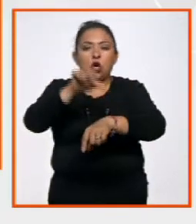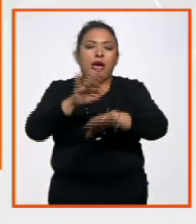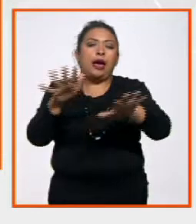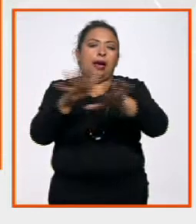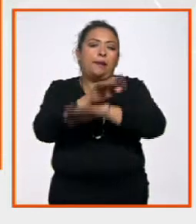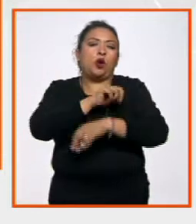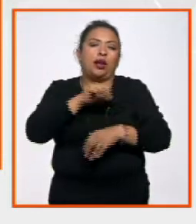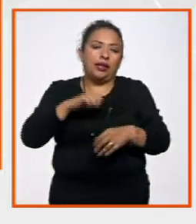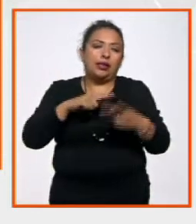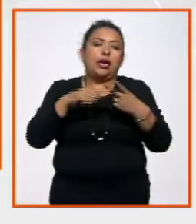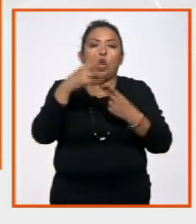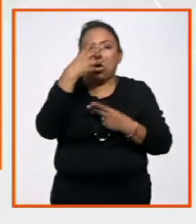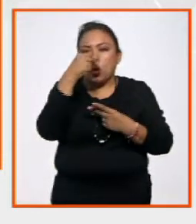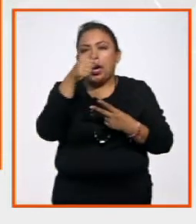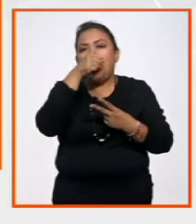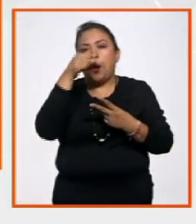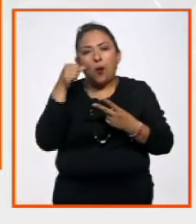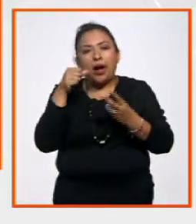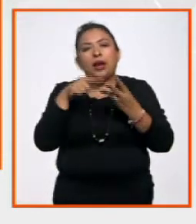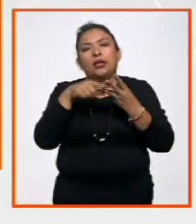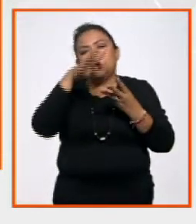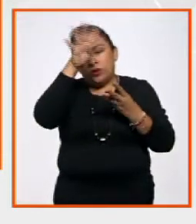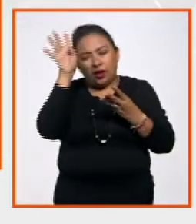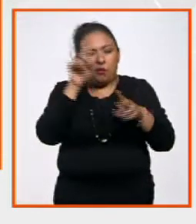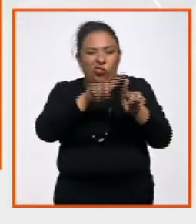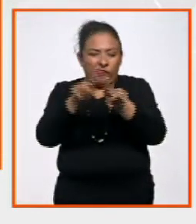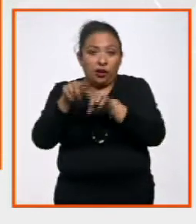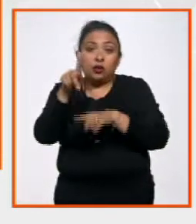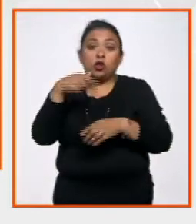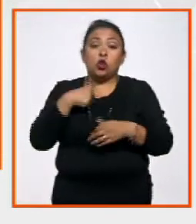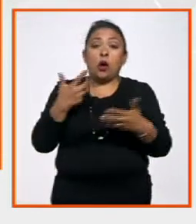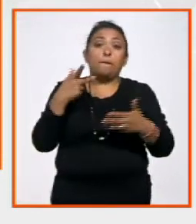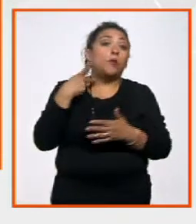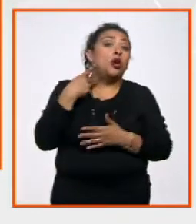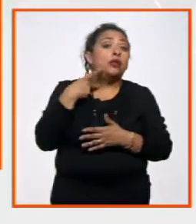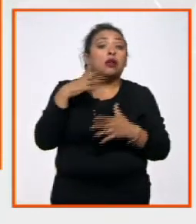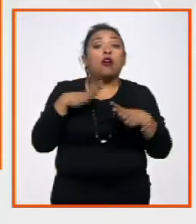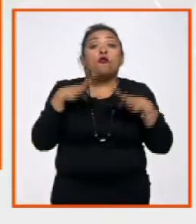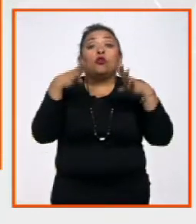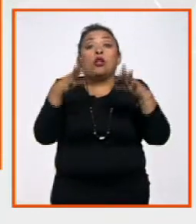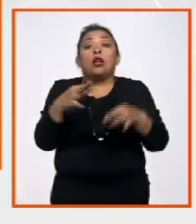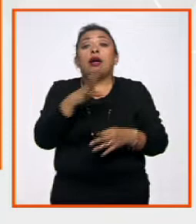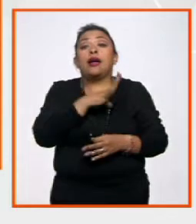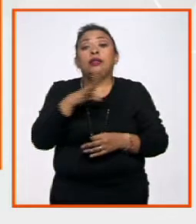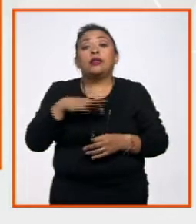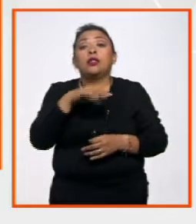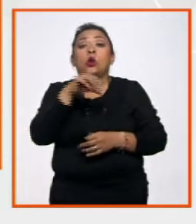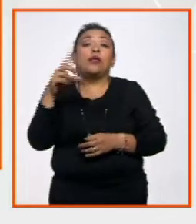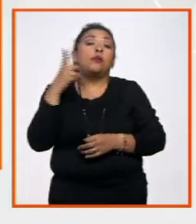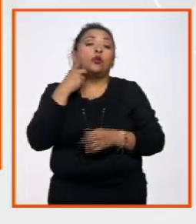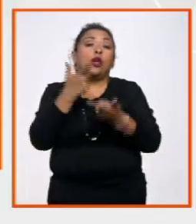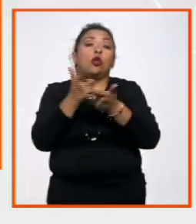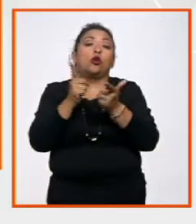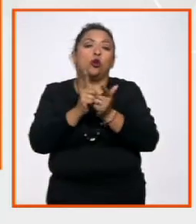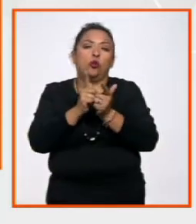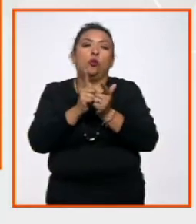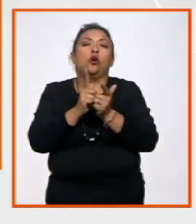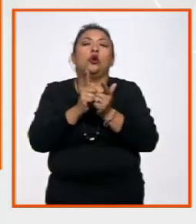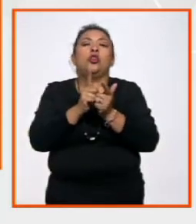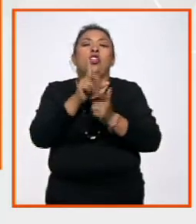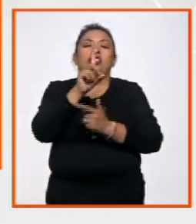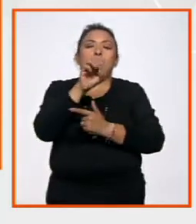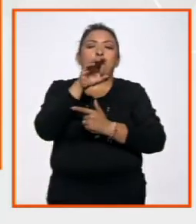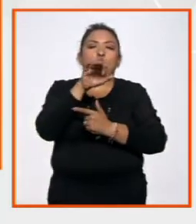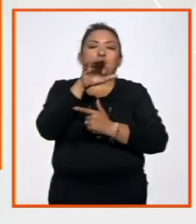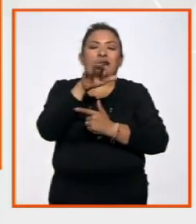son alcaldías, Coyoacán, Benito Juárez, Cuauhtémoc y como político fue fundador y candidato a diputado del Partido Social, de Democracia